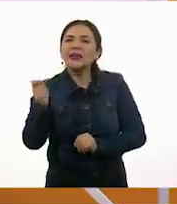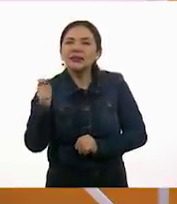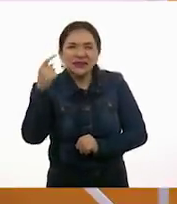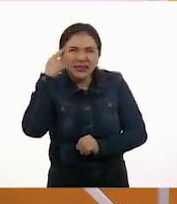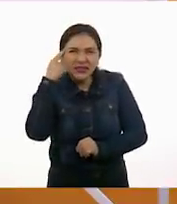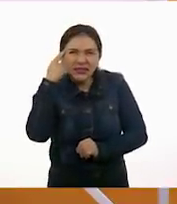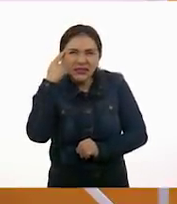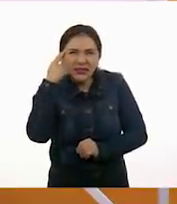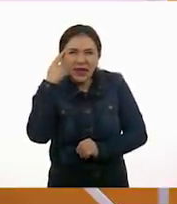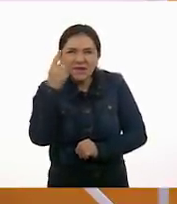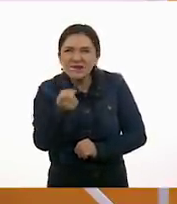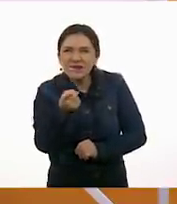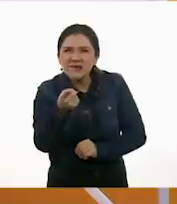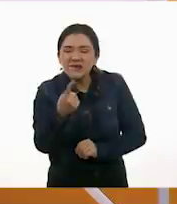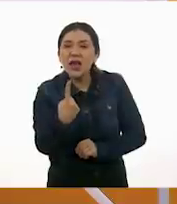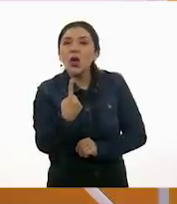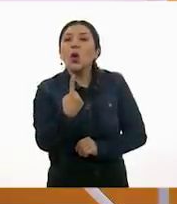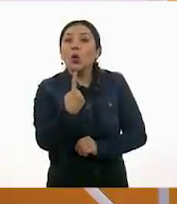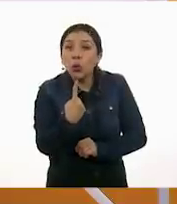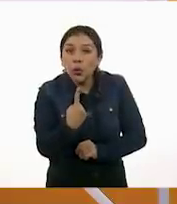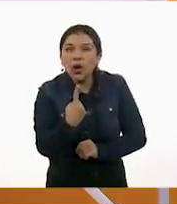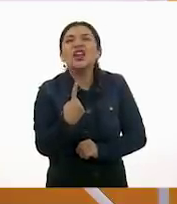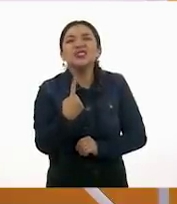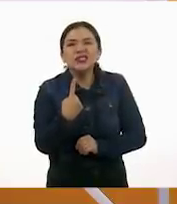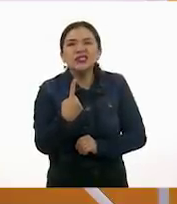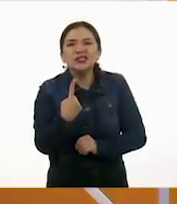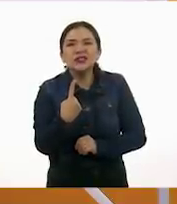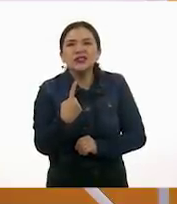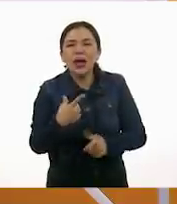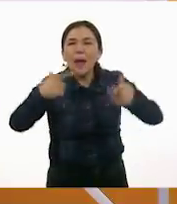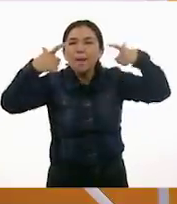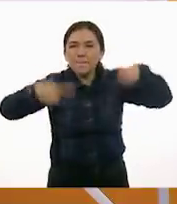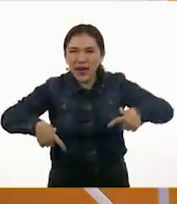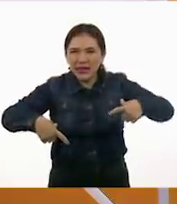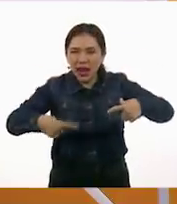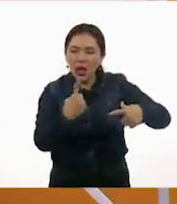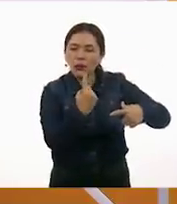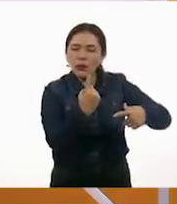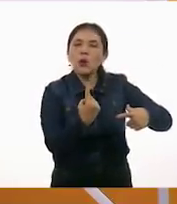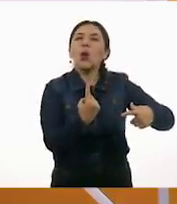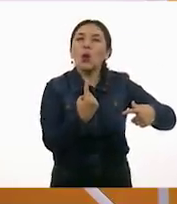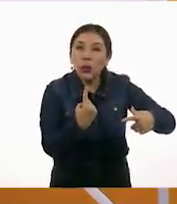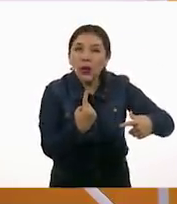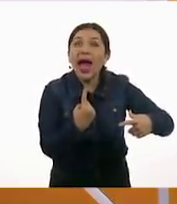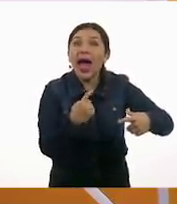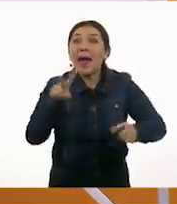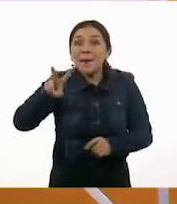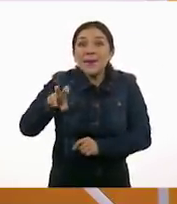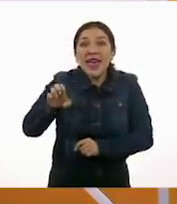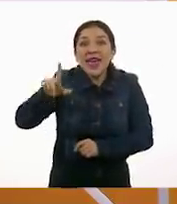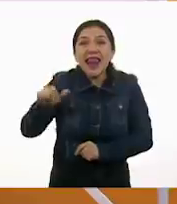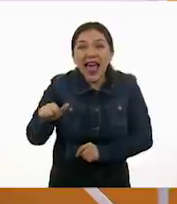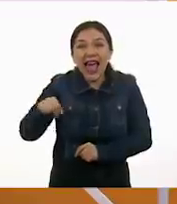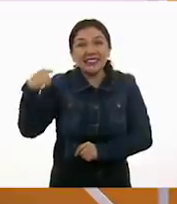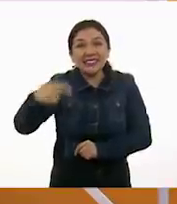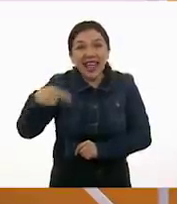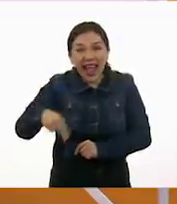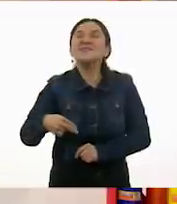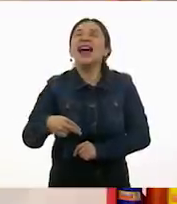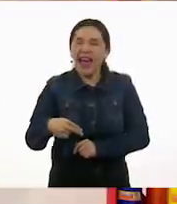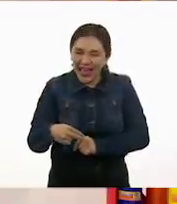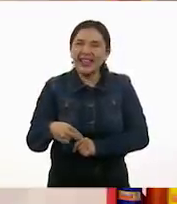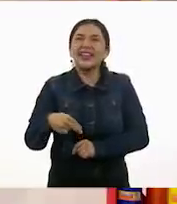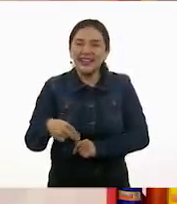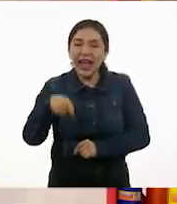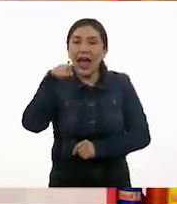una... ¿Cómo? Que le soplas en los cumpleaños. Ah, una vela. Exacto, una vela. Ahora